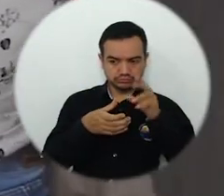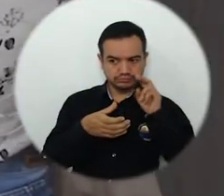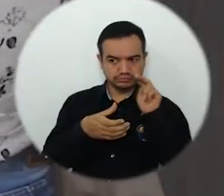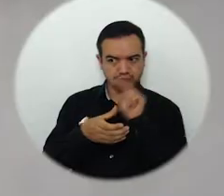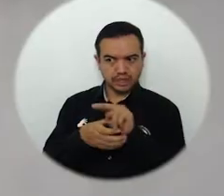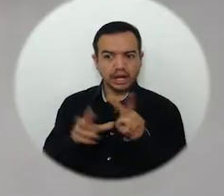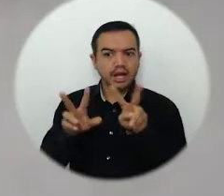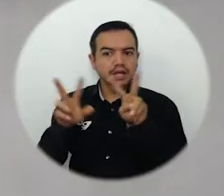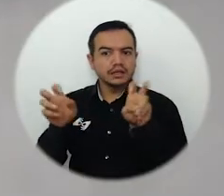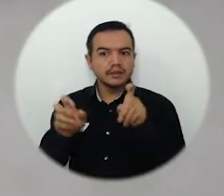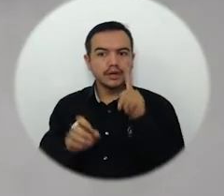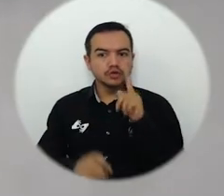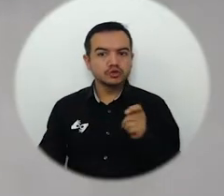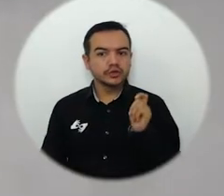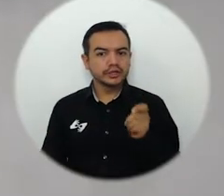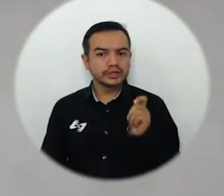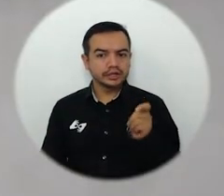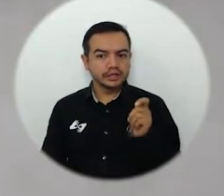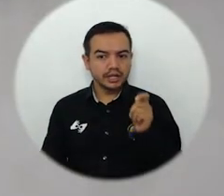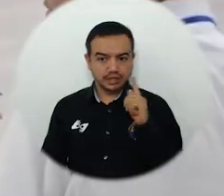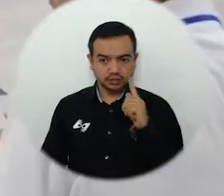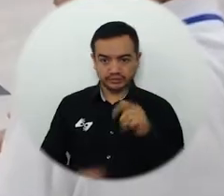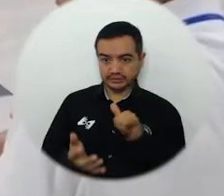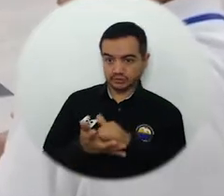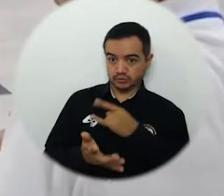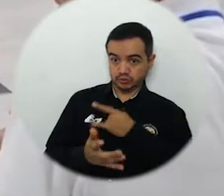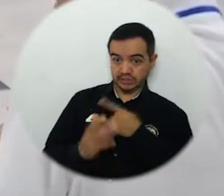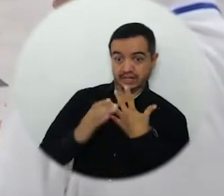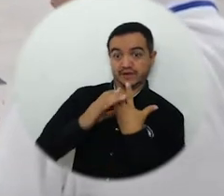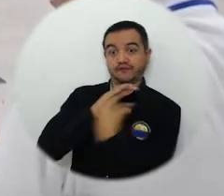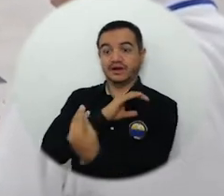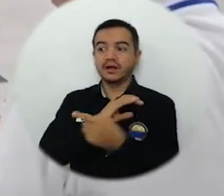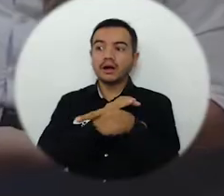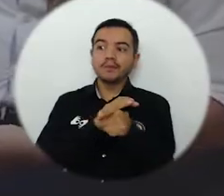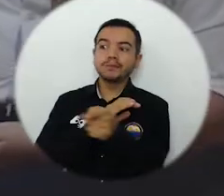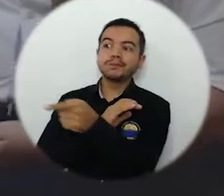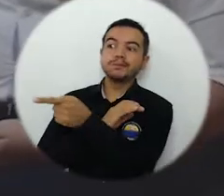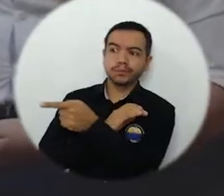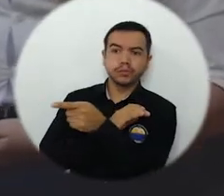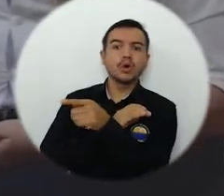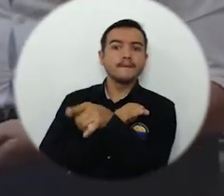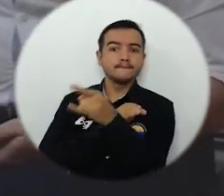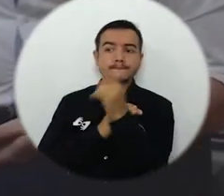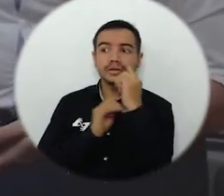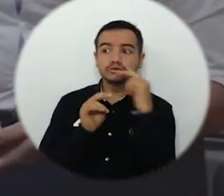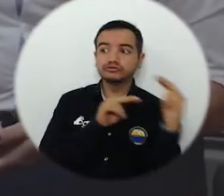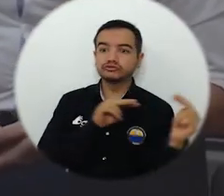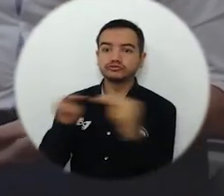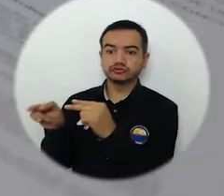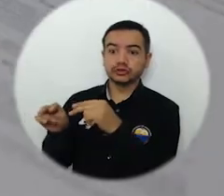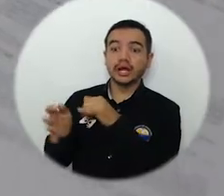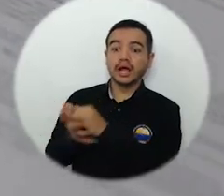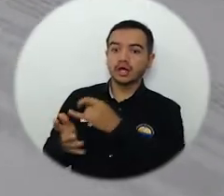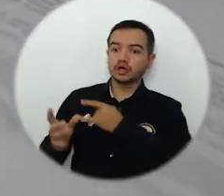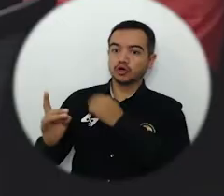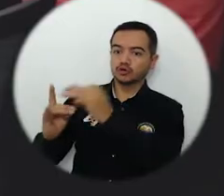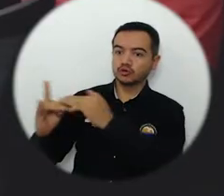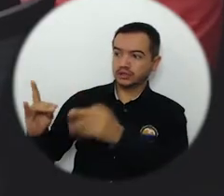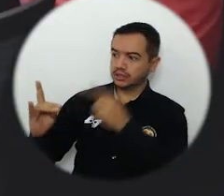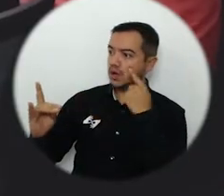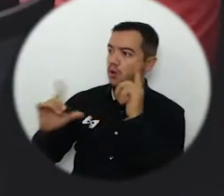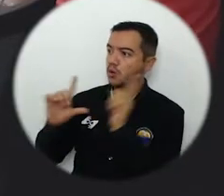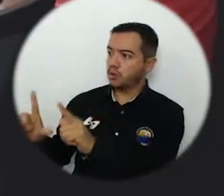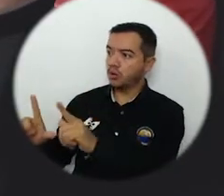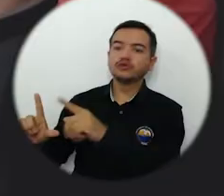auge del derecho por fuera de la institución existe bastante credibilidad de los